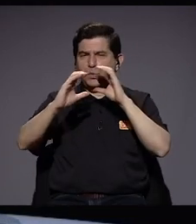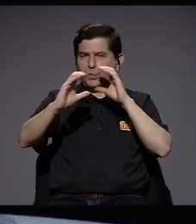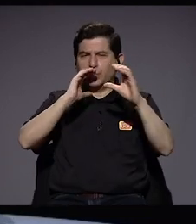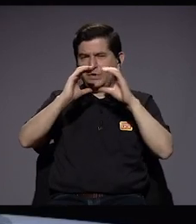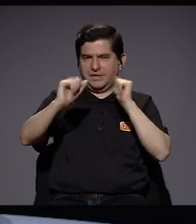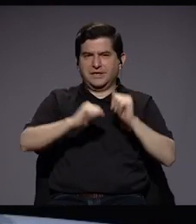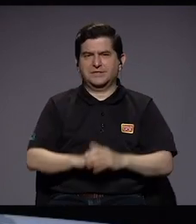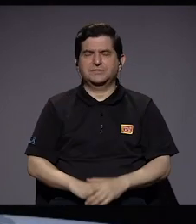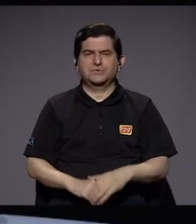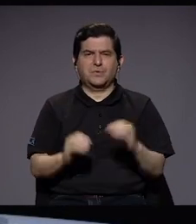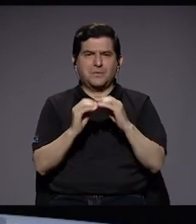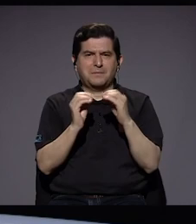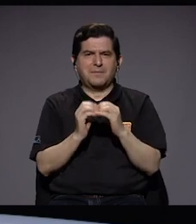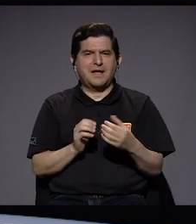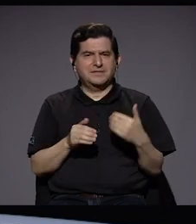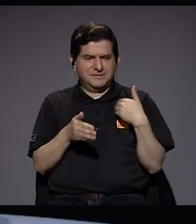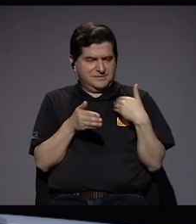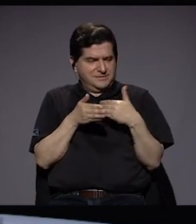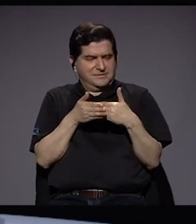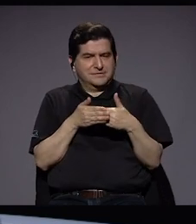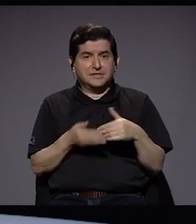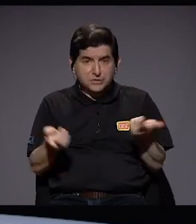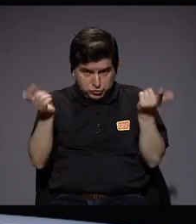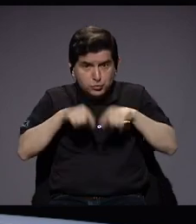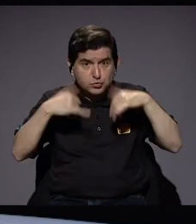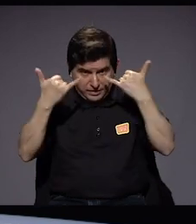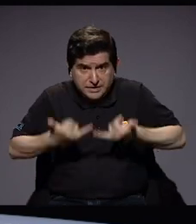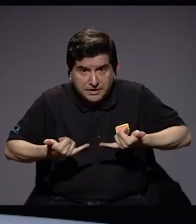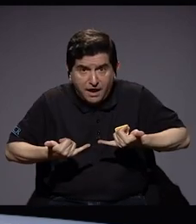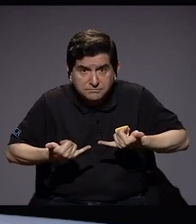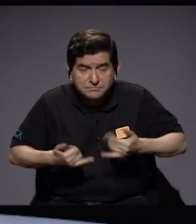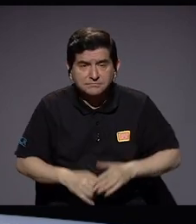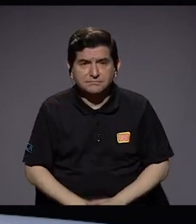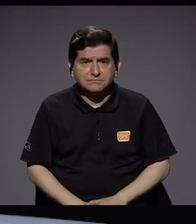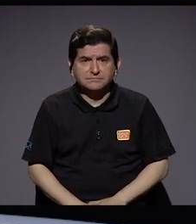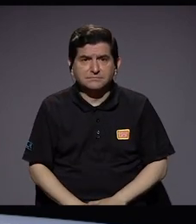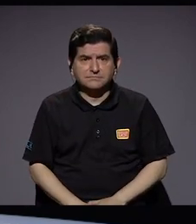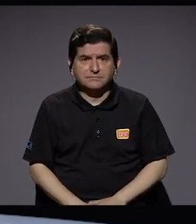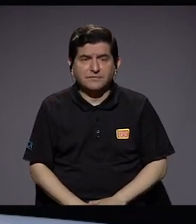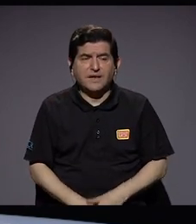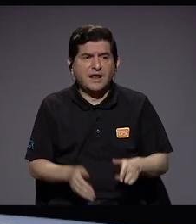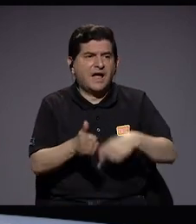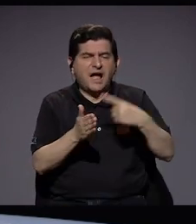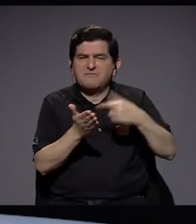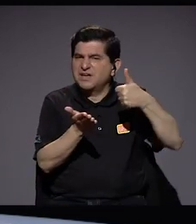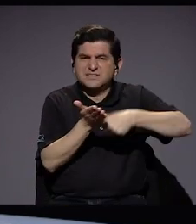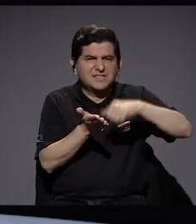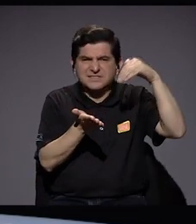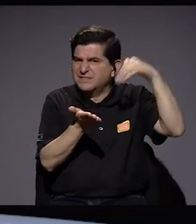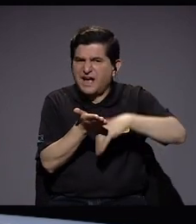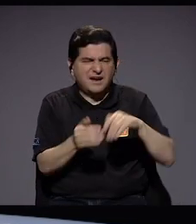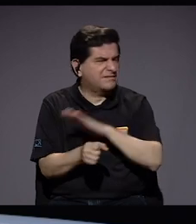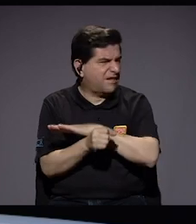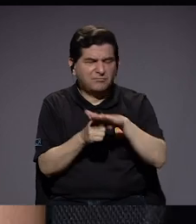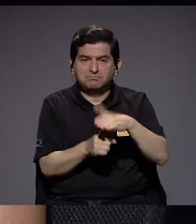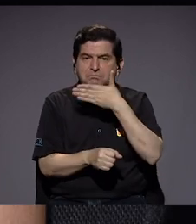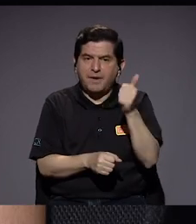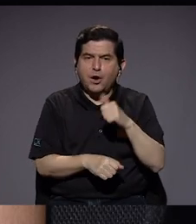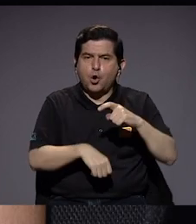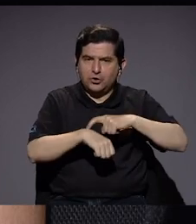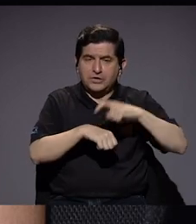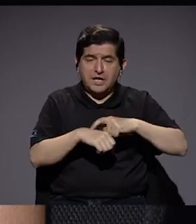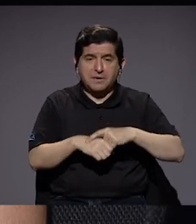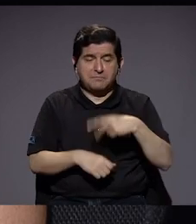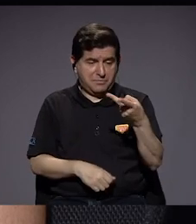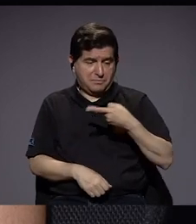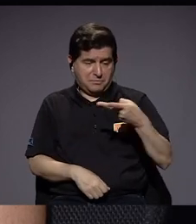conversación más de tú a tú. ¿Se han dado esas conversaciones? Porque una carta en ocasiones no es suficiente, de repente es mejor un